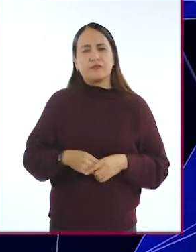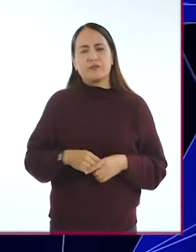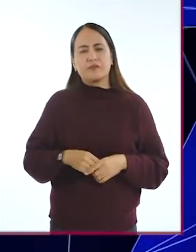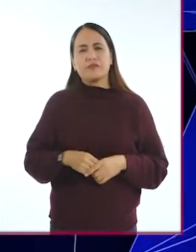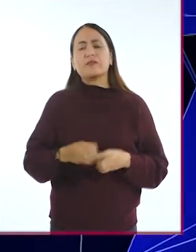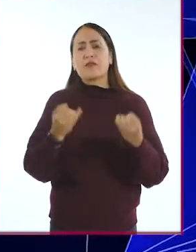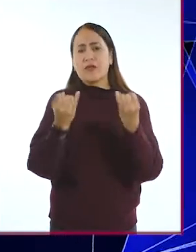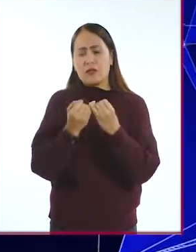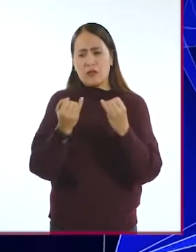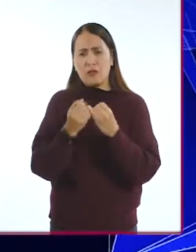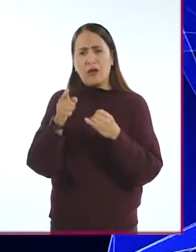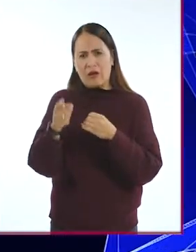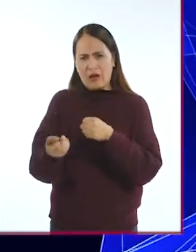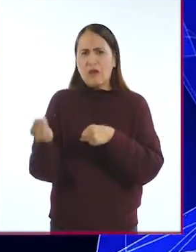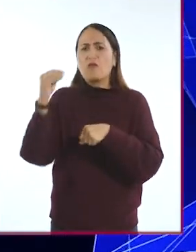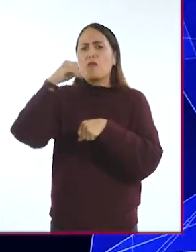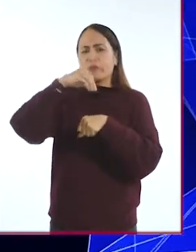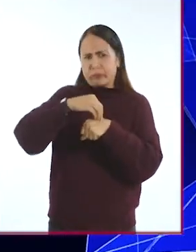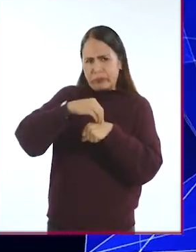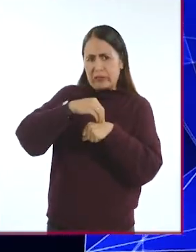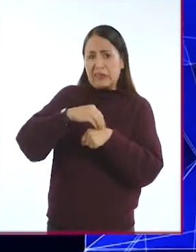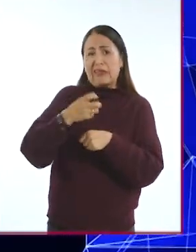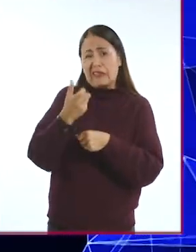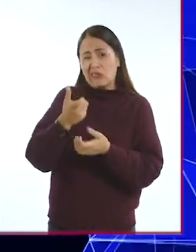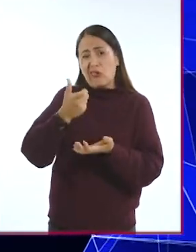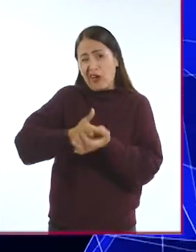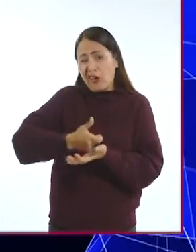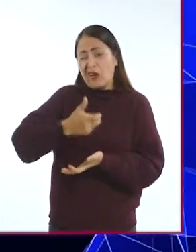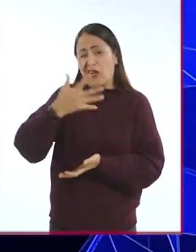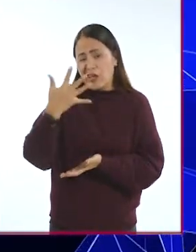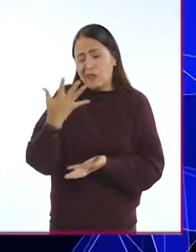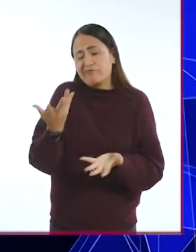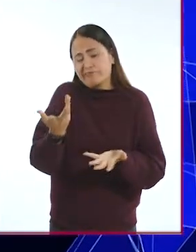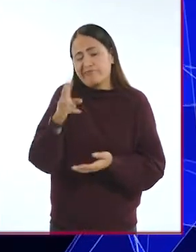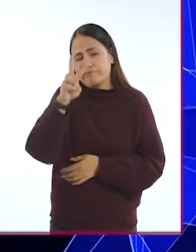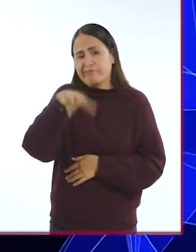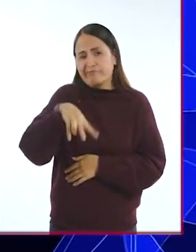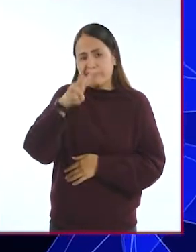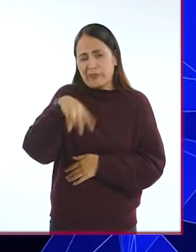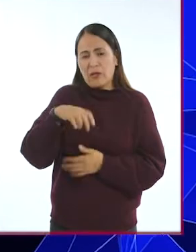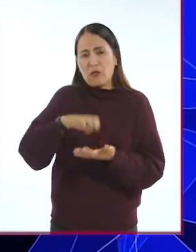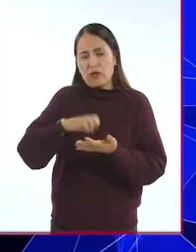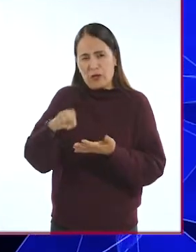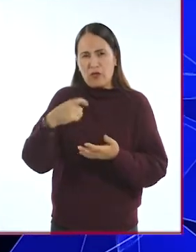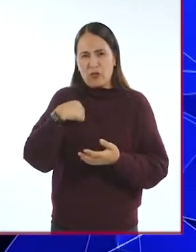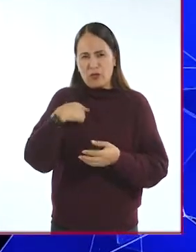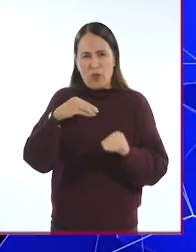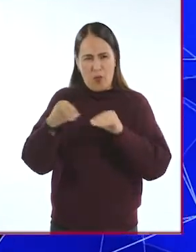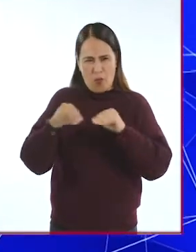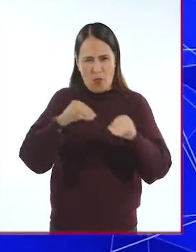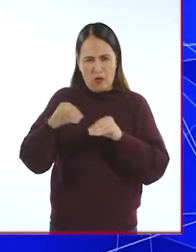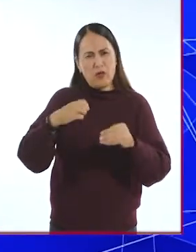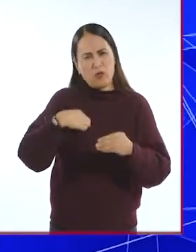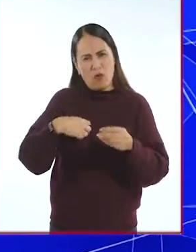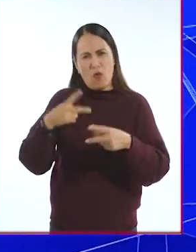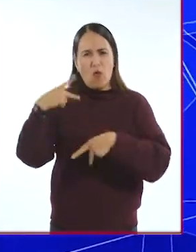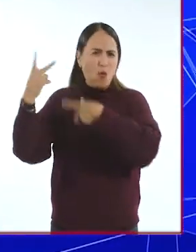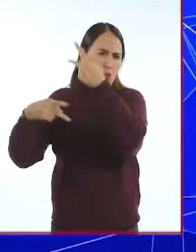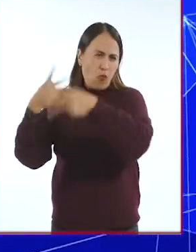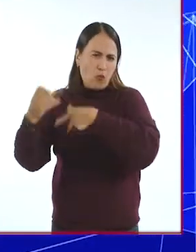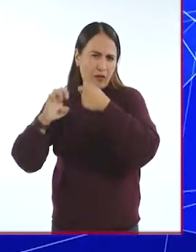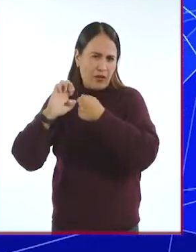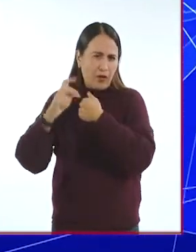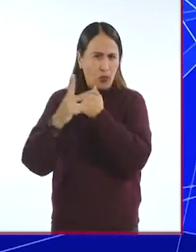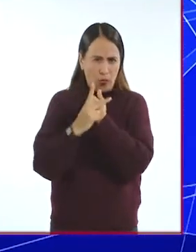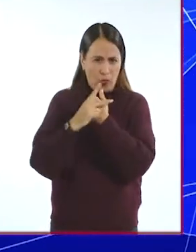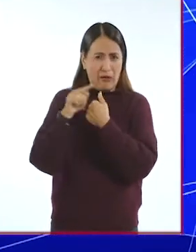adelante. Hay un aditamento, te digo que todo cuesta y cuesta bastante. Por ejemplo, para moverme cuando he ido a Europa y